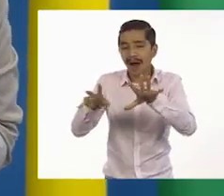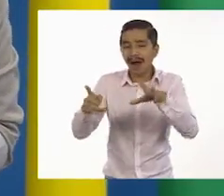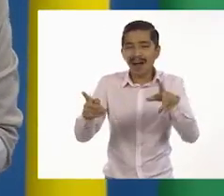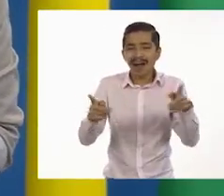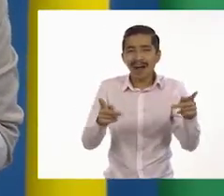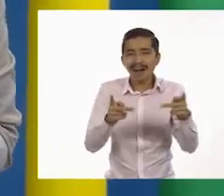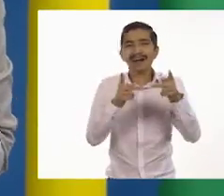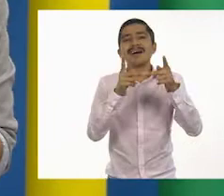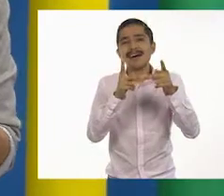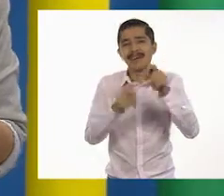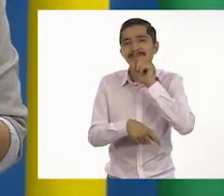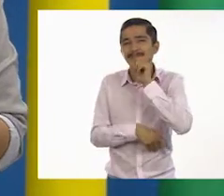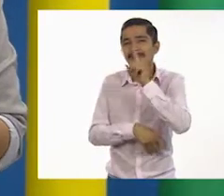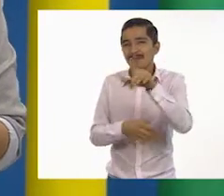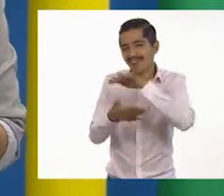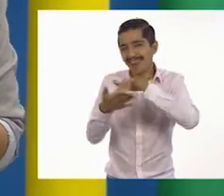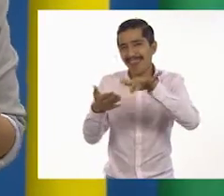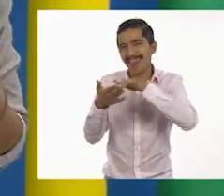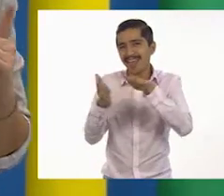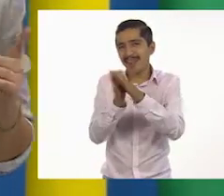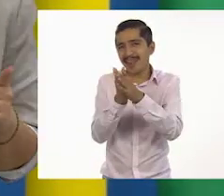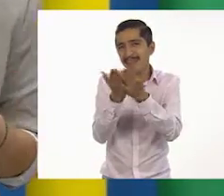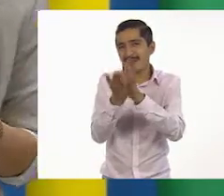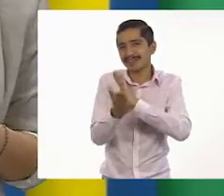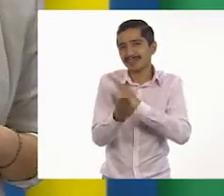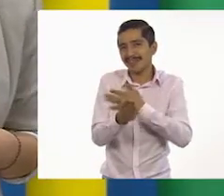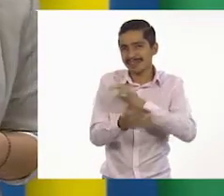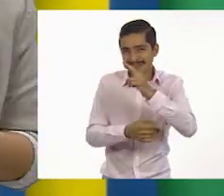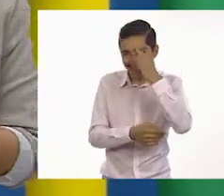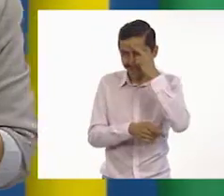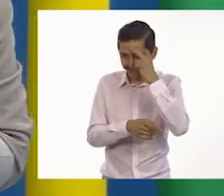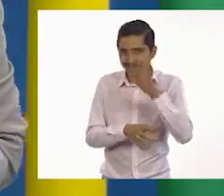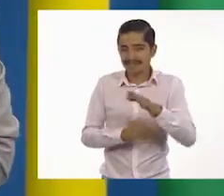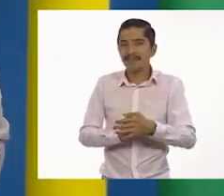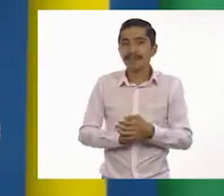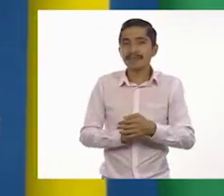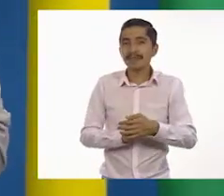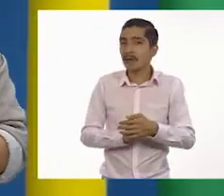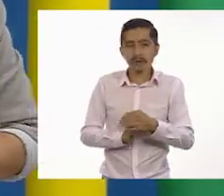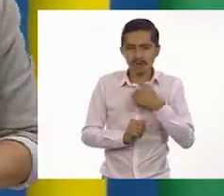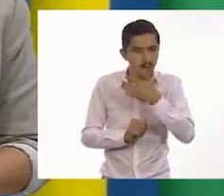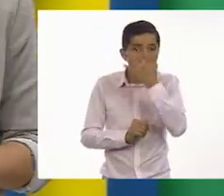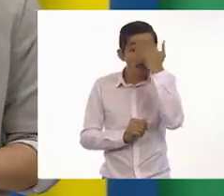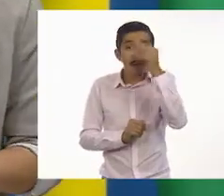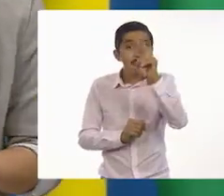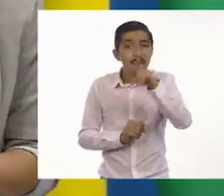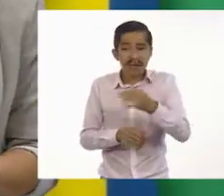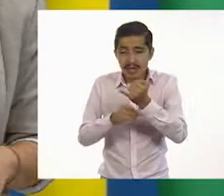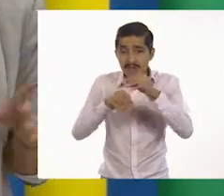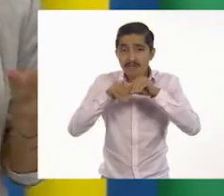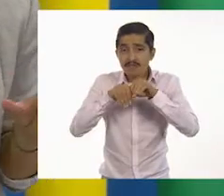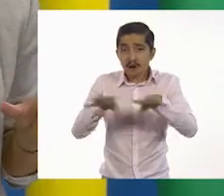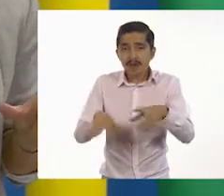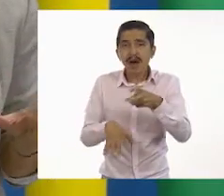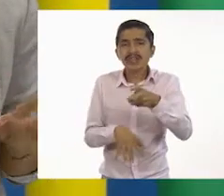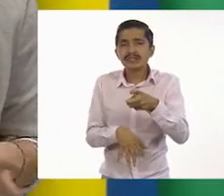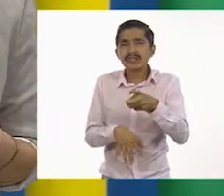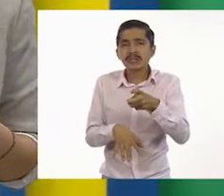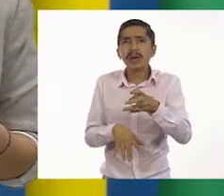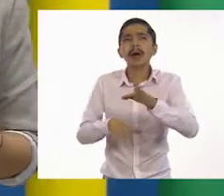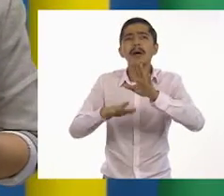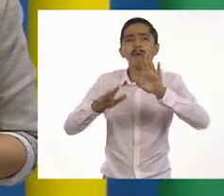que ya habíamos leído en nuestro libro de texto. Además, algo que no sabía es que los boletines informativos son